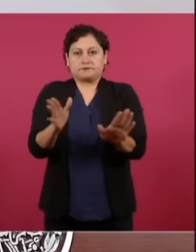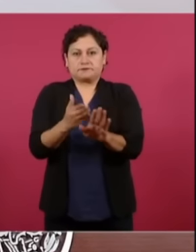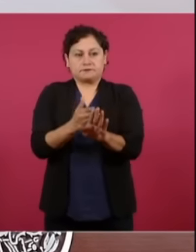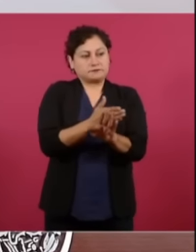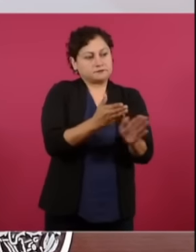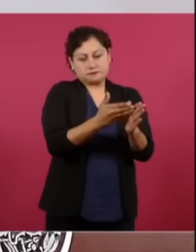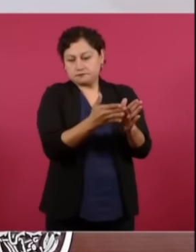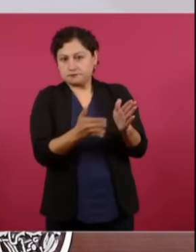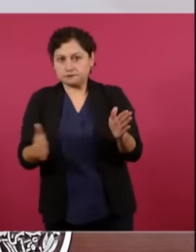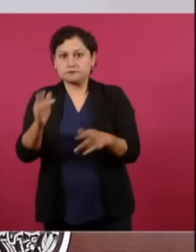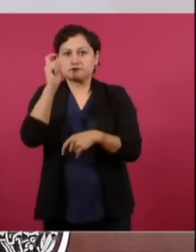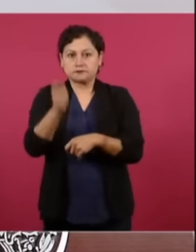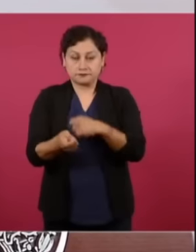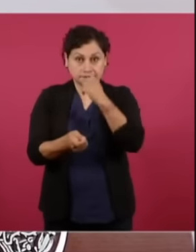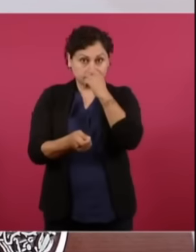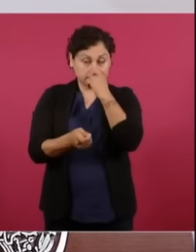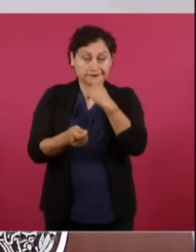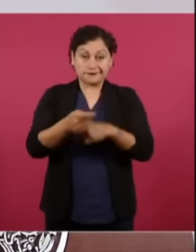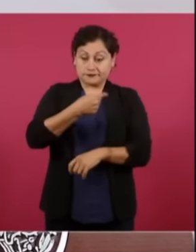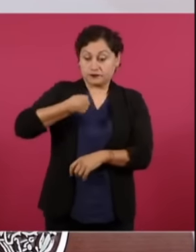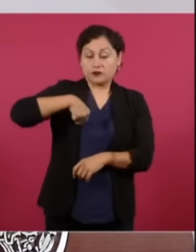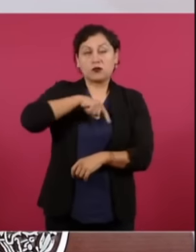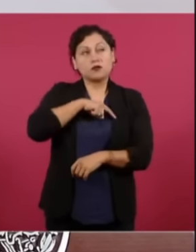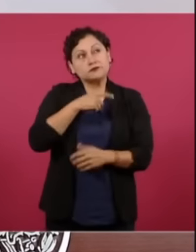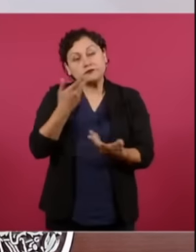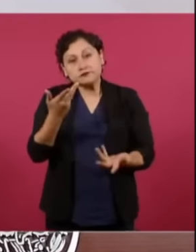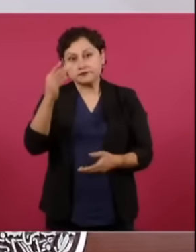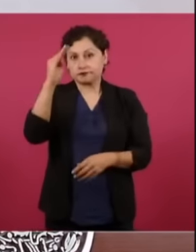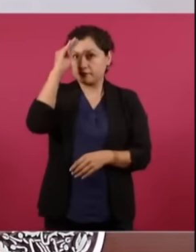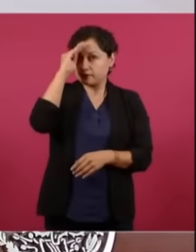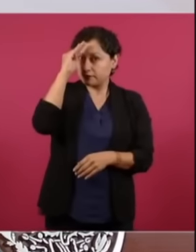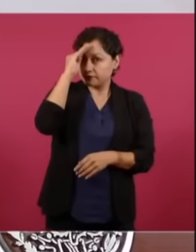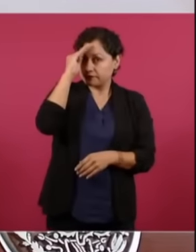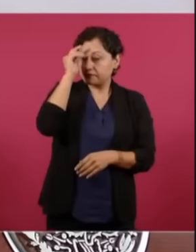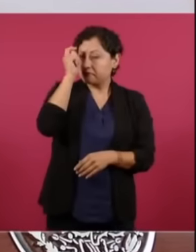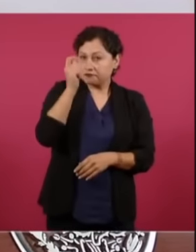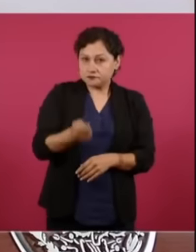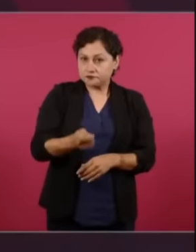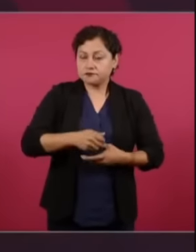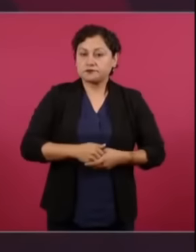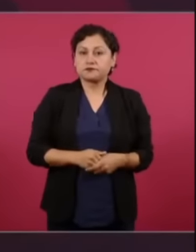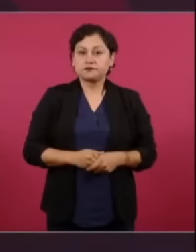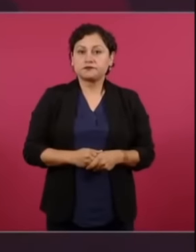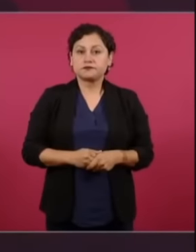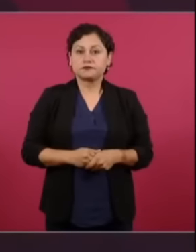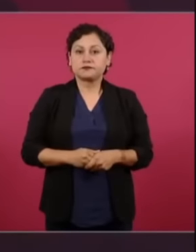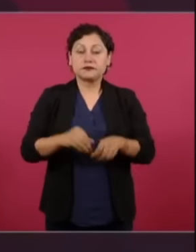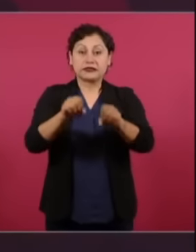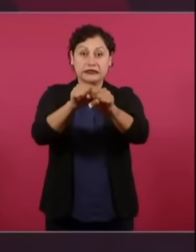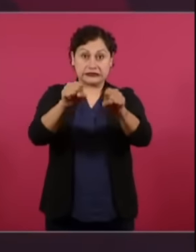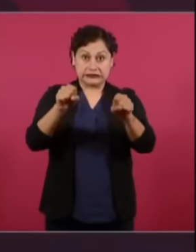nosotros consideramos que el Poder Judicial está